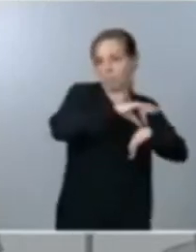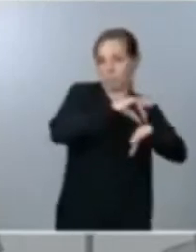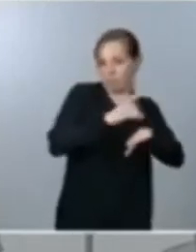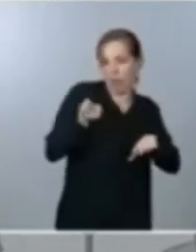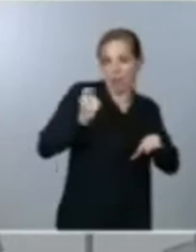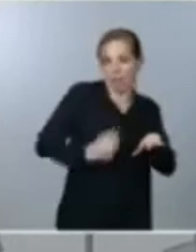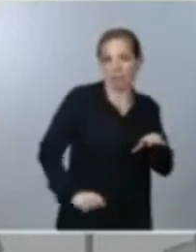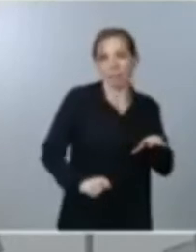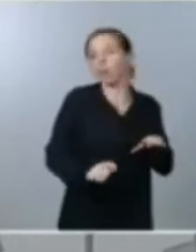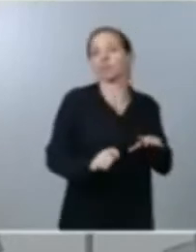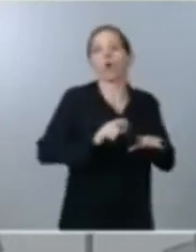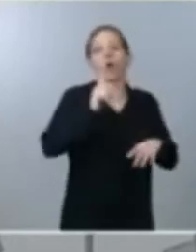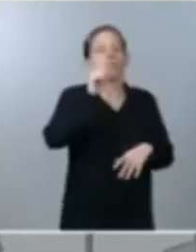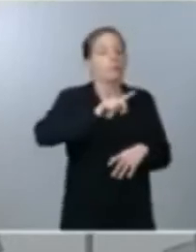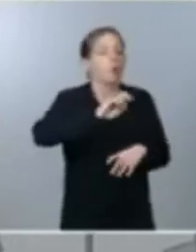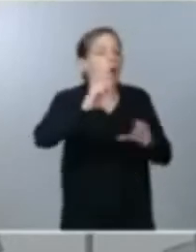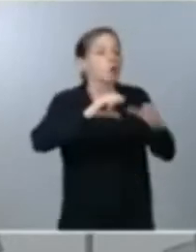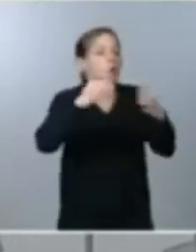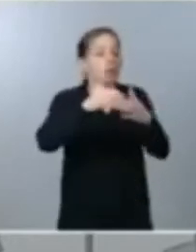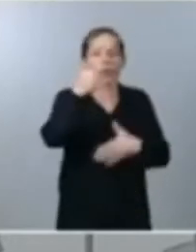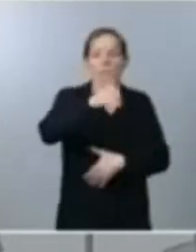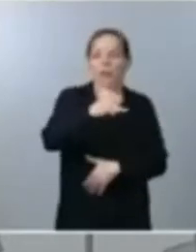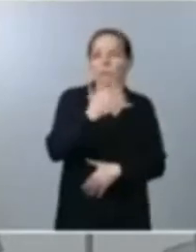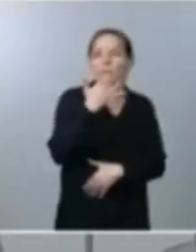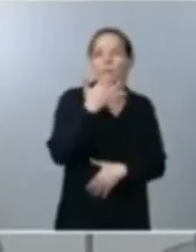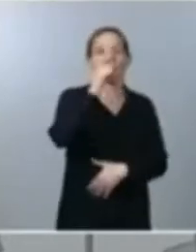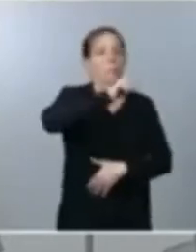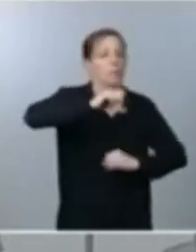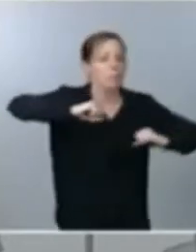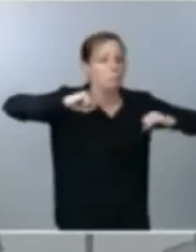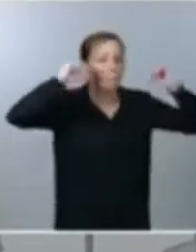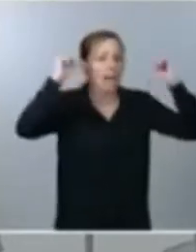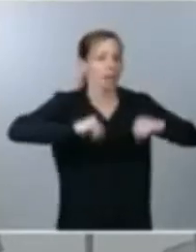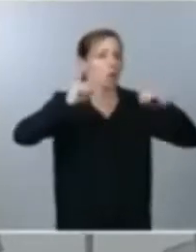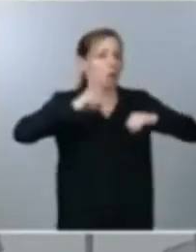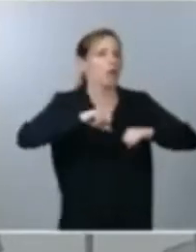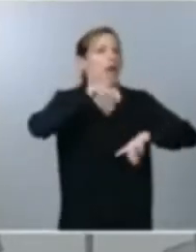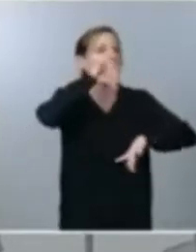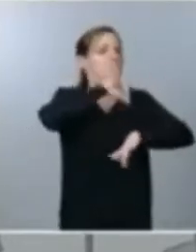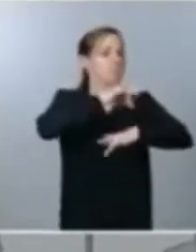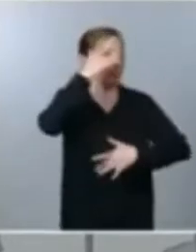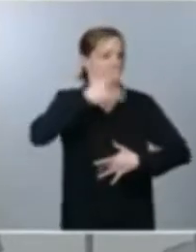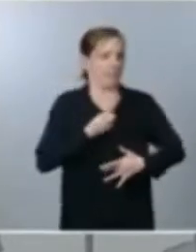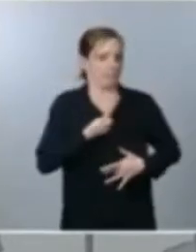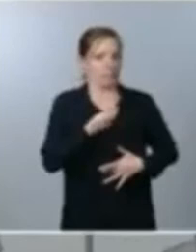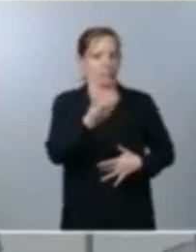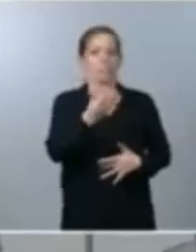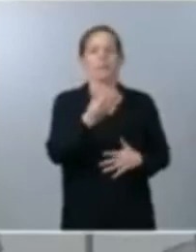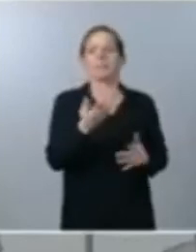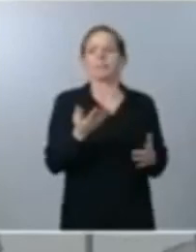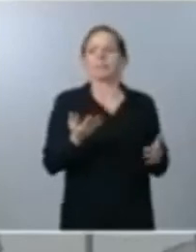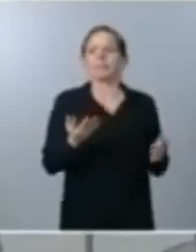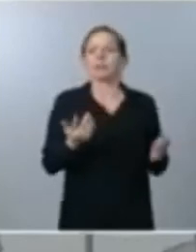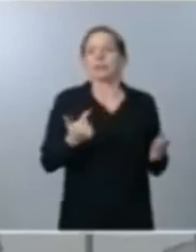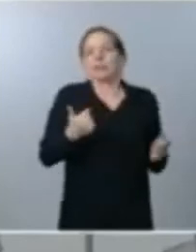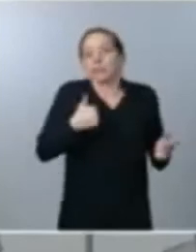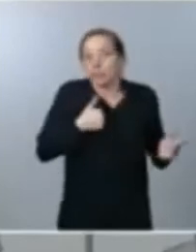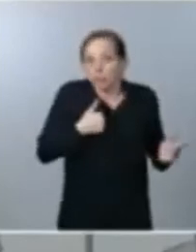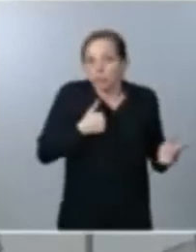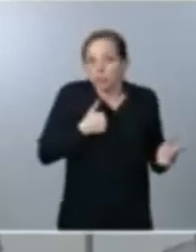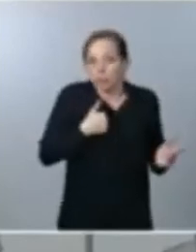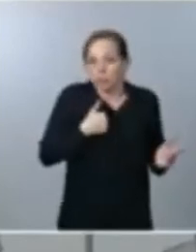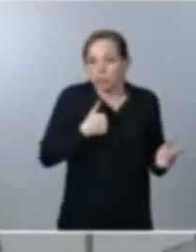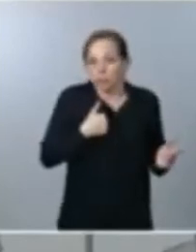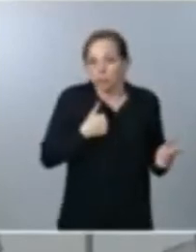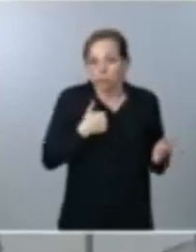también son colectivos vulnerables como son las personas mayores con distintas patologías y por tanto bueno no quiero tampoco yo en fin